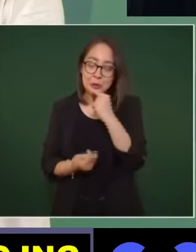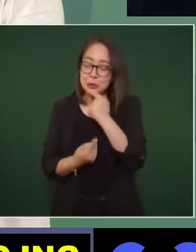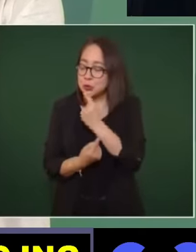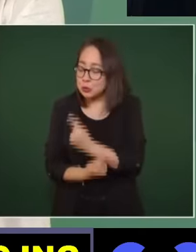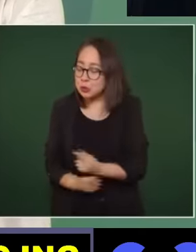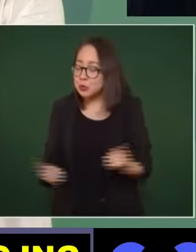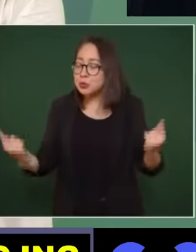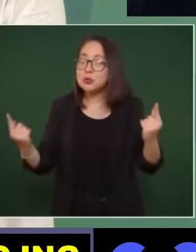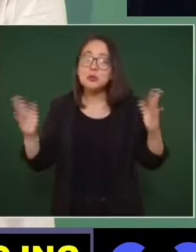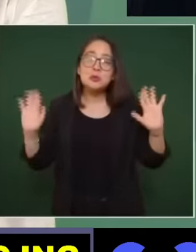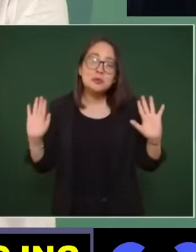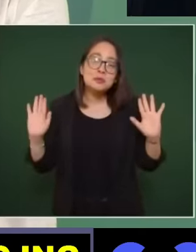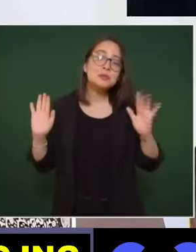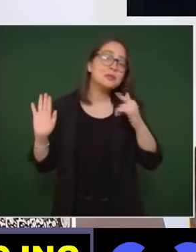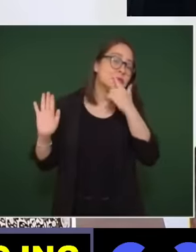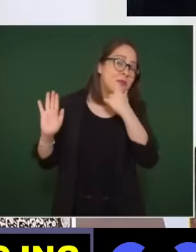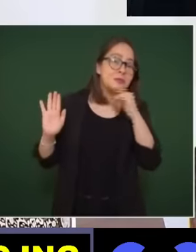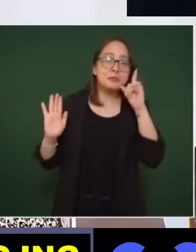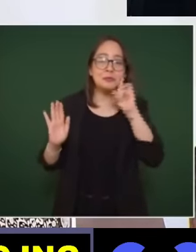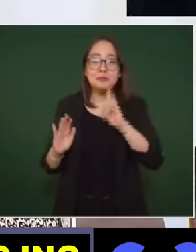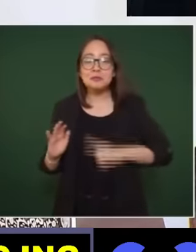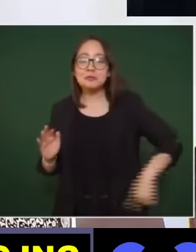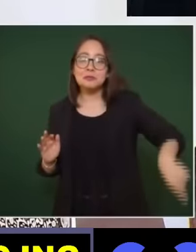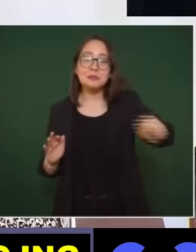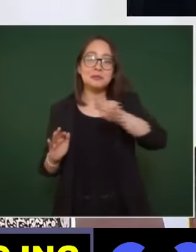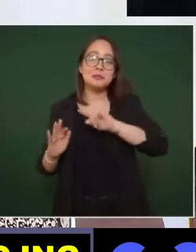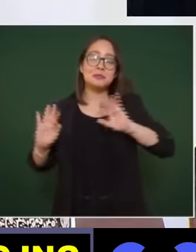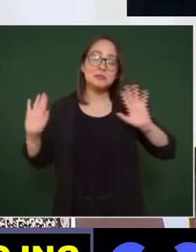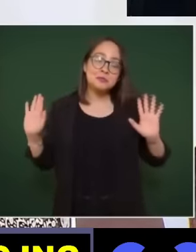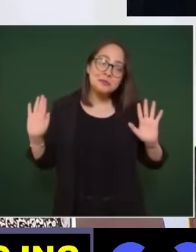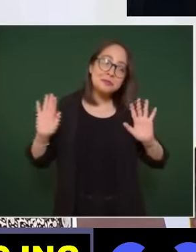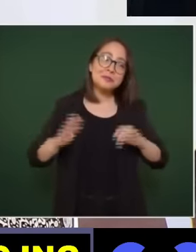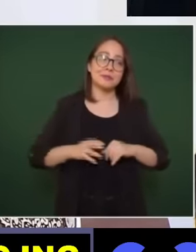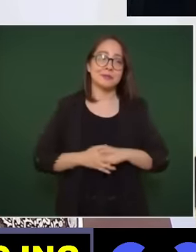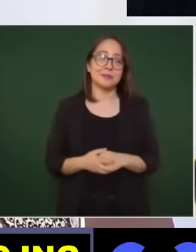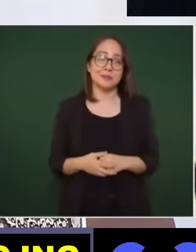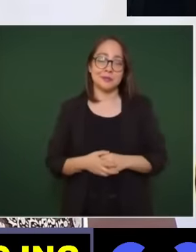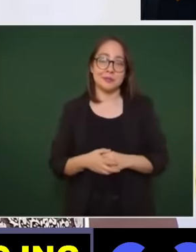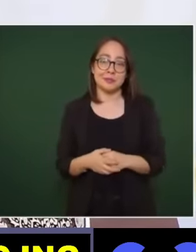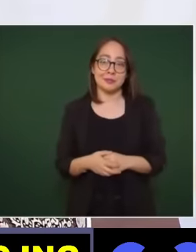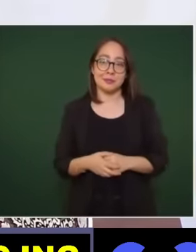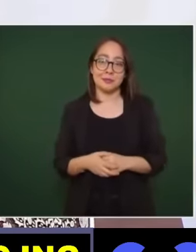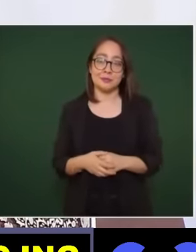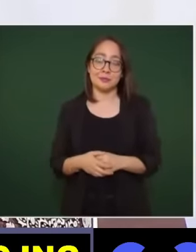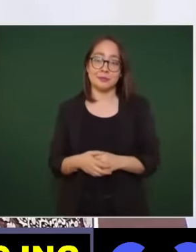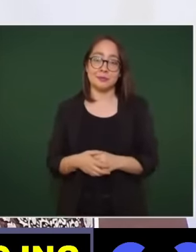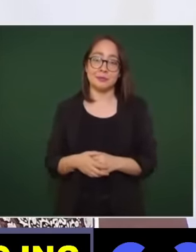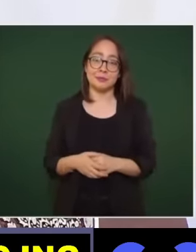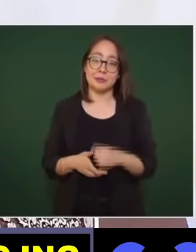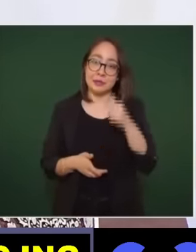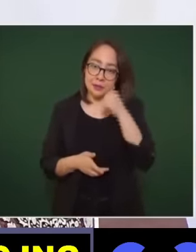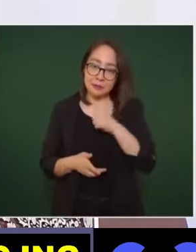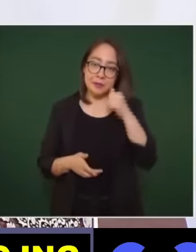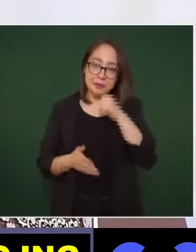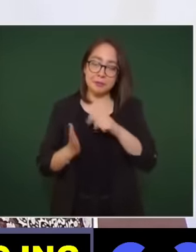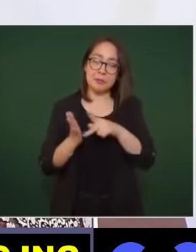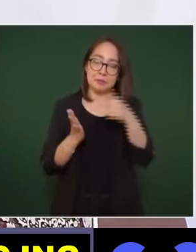niñas este y siempre el periódico